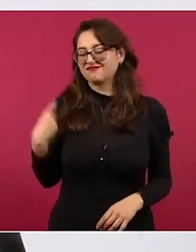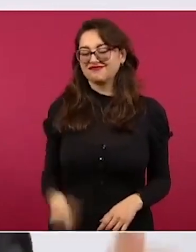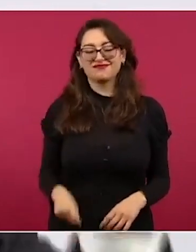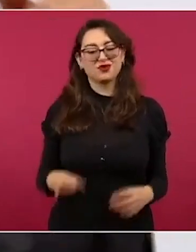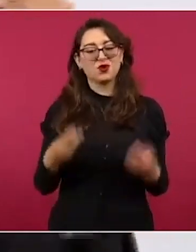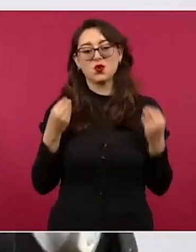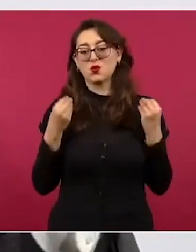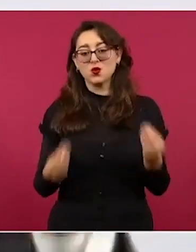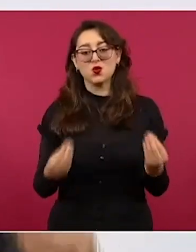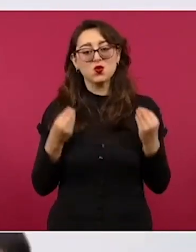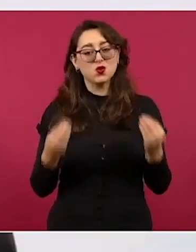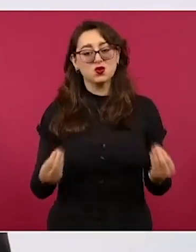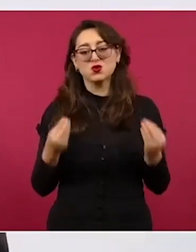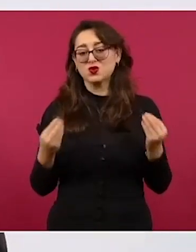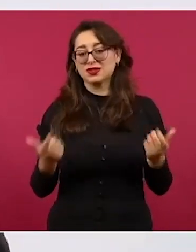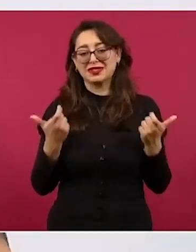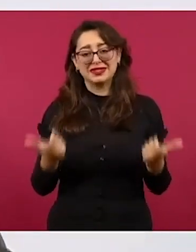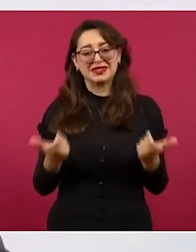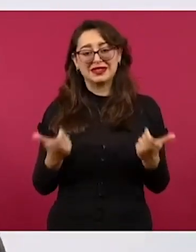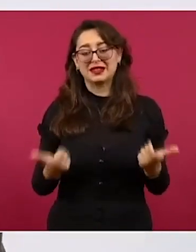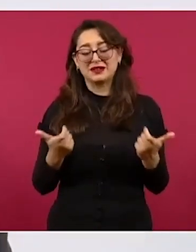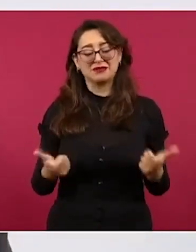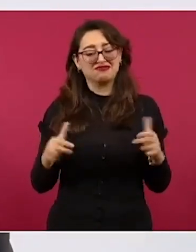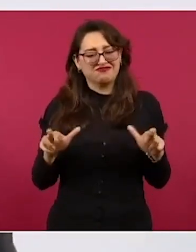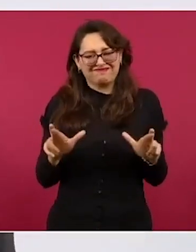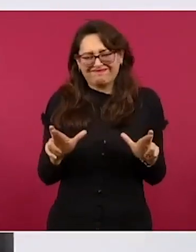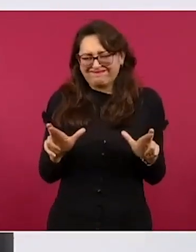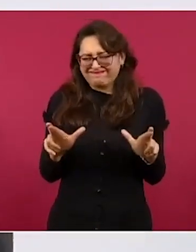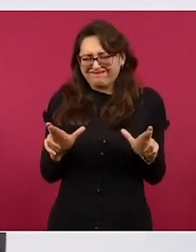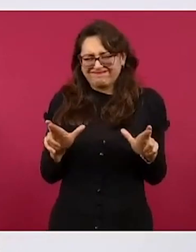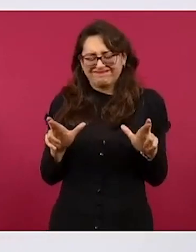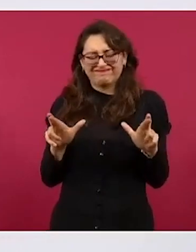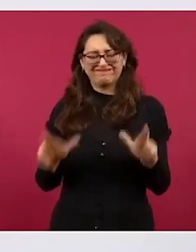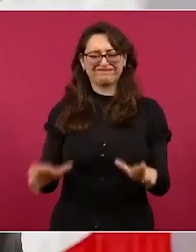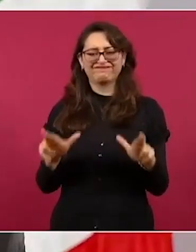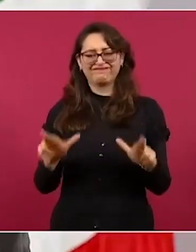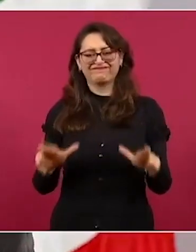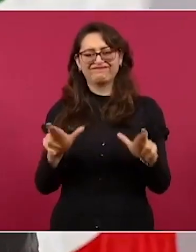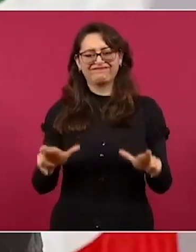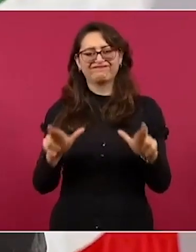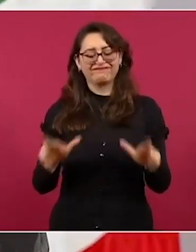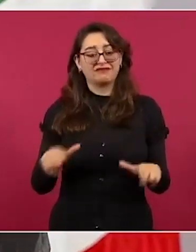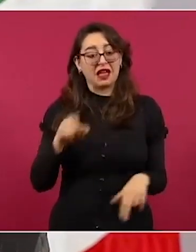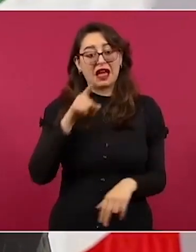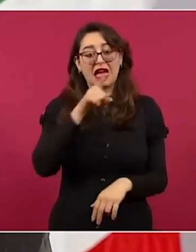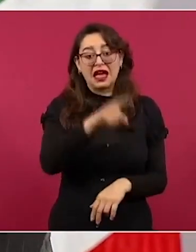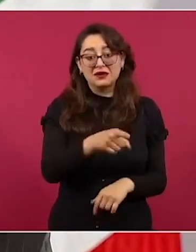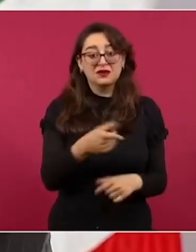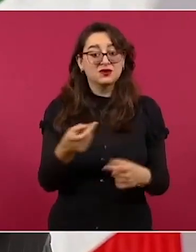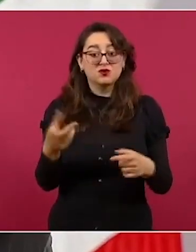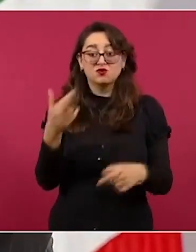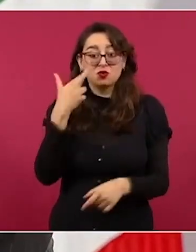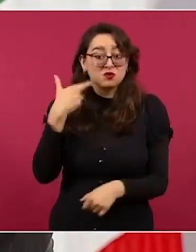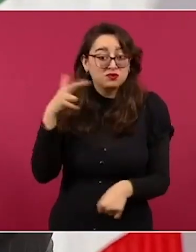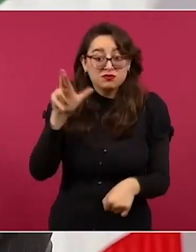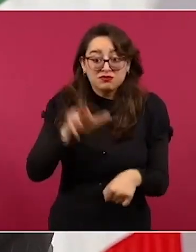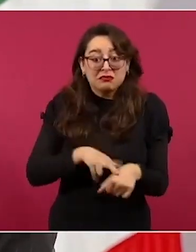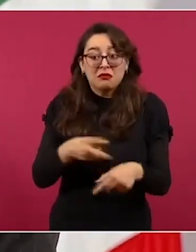Mal habido lo que nosotros tenemos es producto de nuestro trabajo.